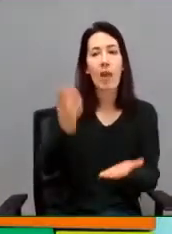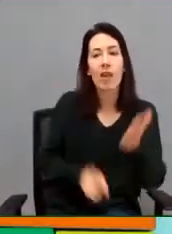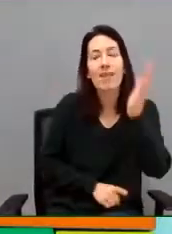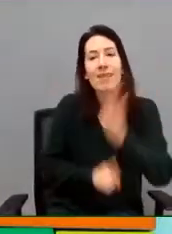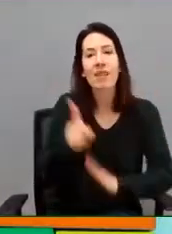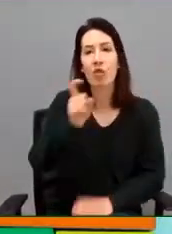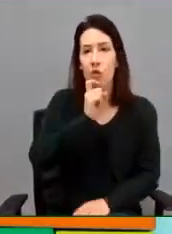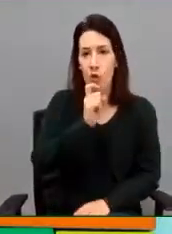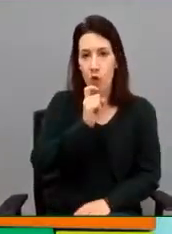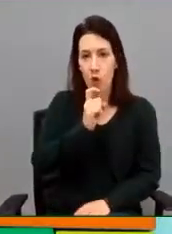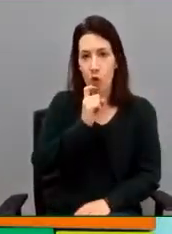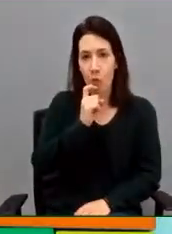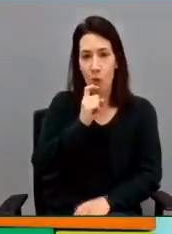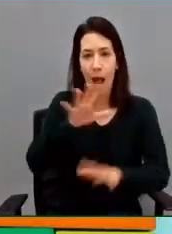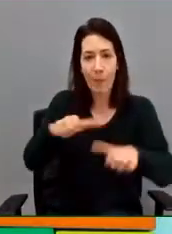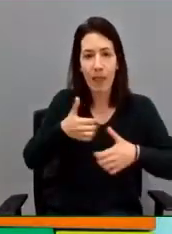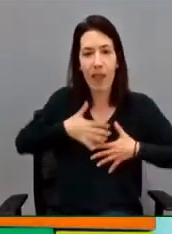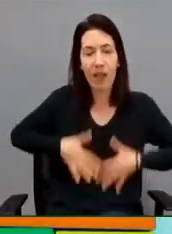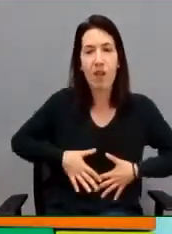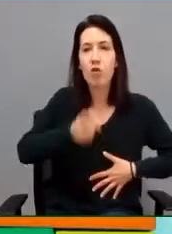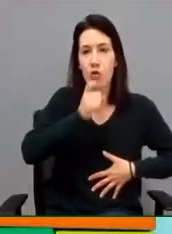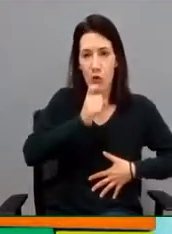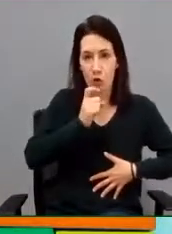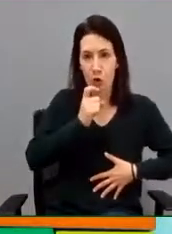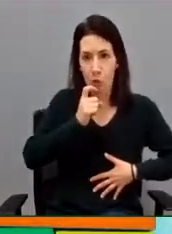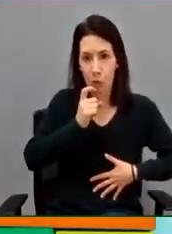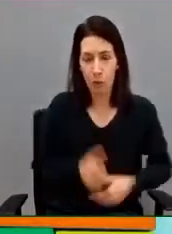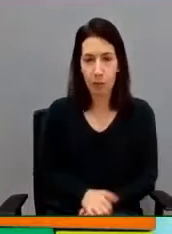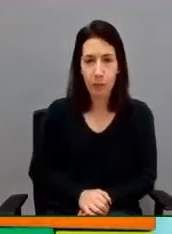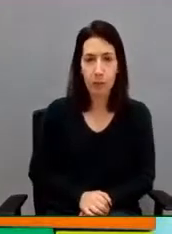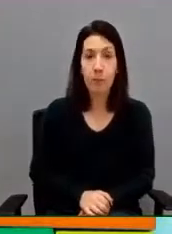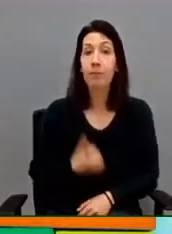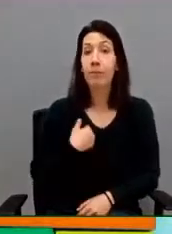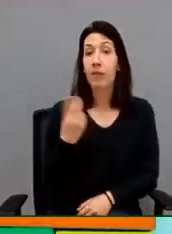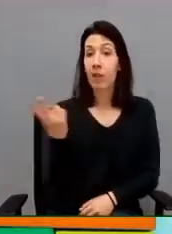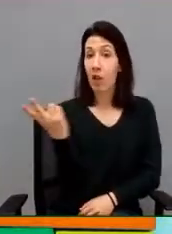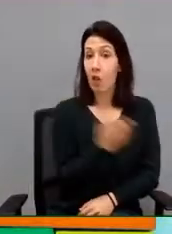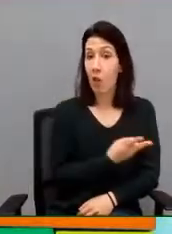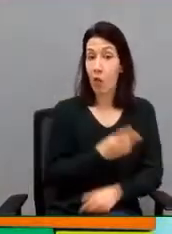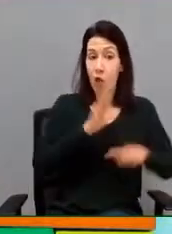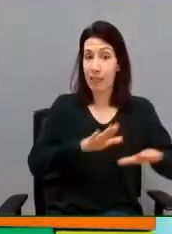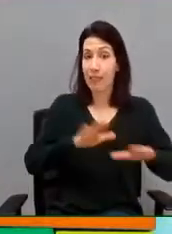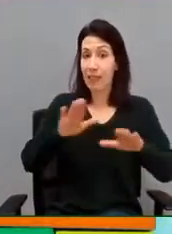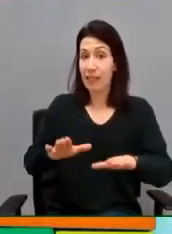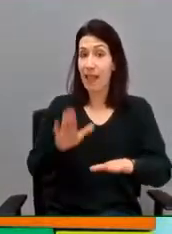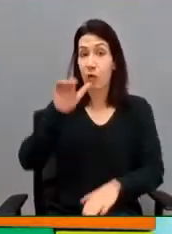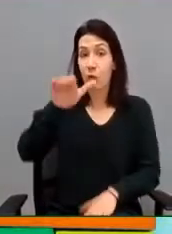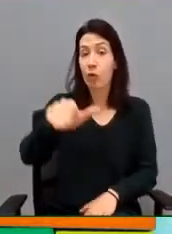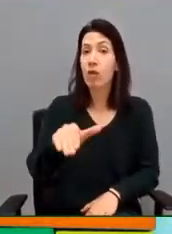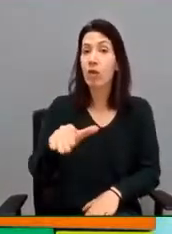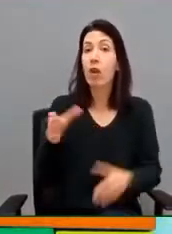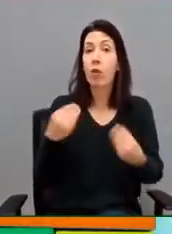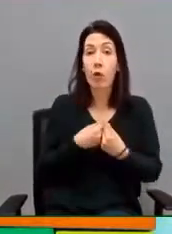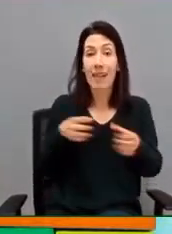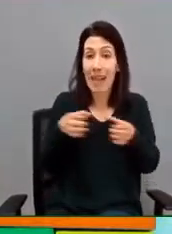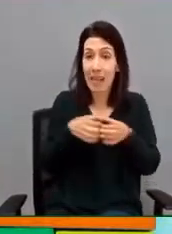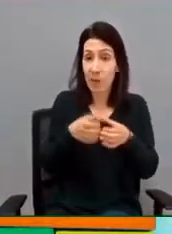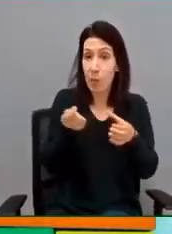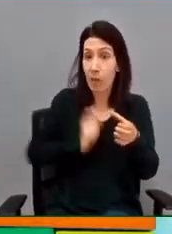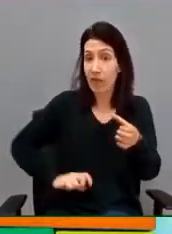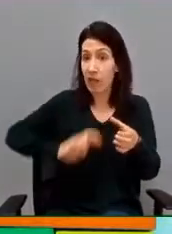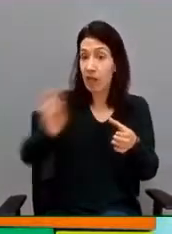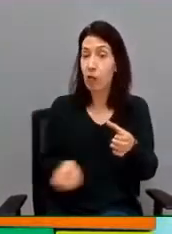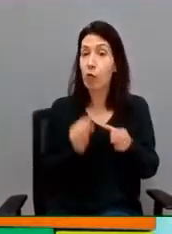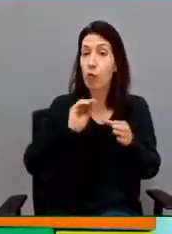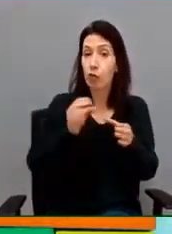trabajados. En estas estancias los alumnos van con todo su equipo de intervención con un régimen de